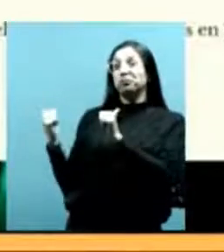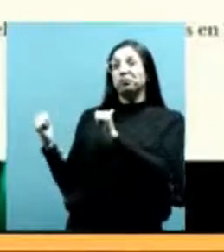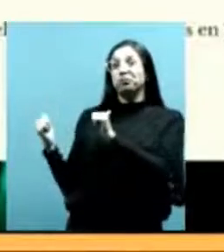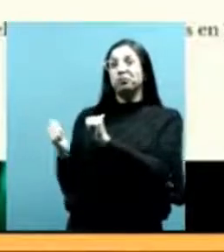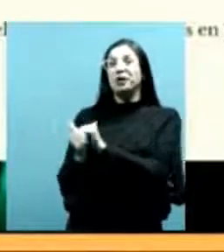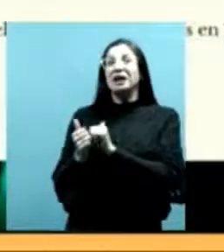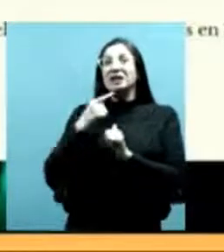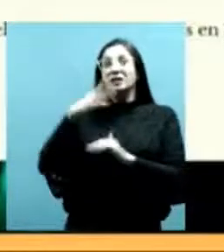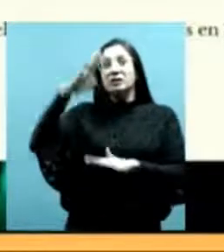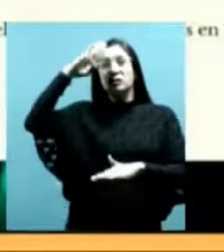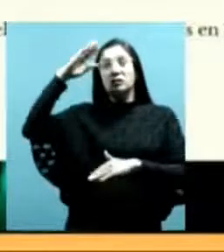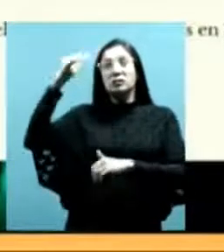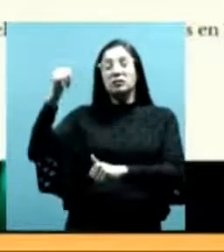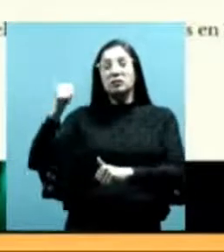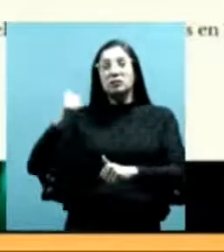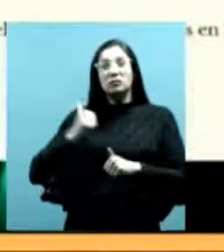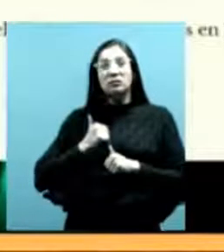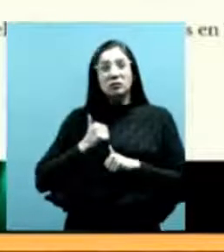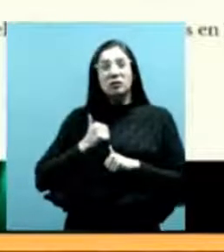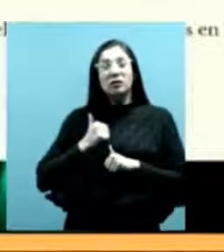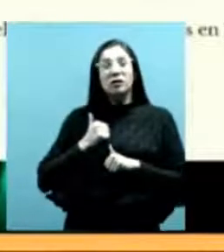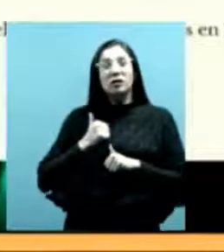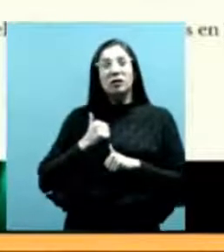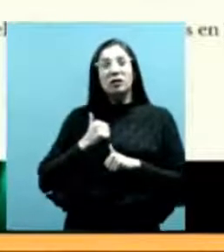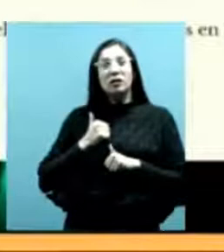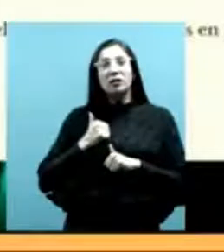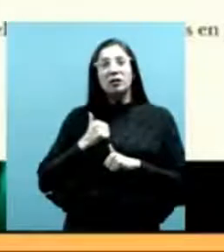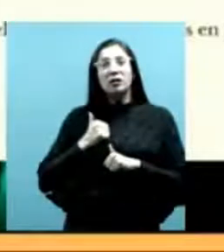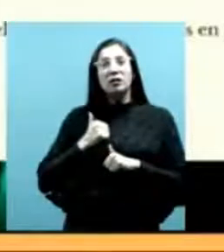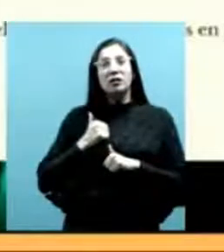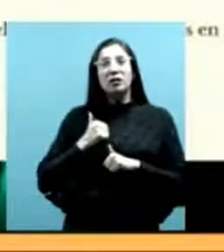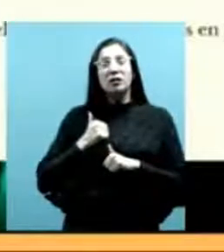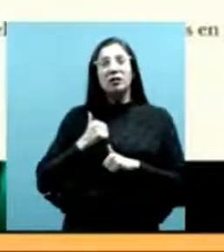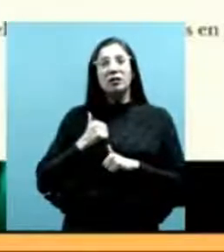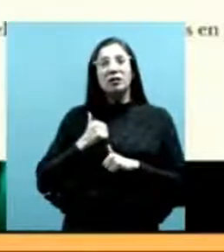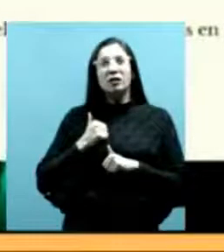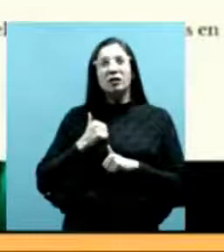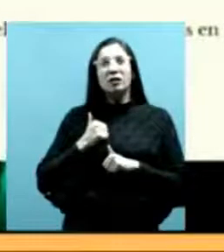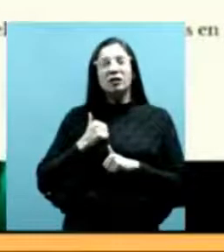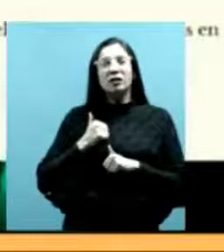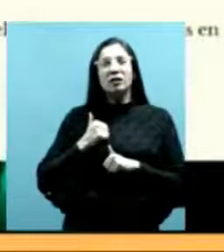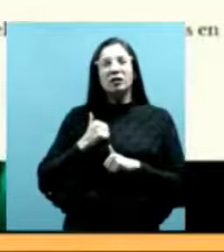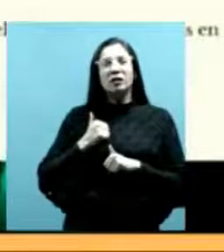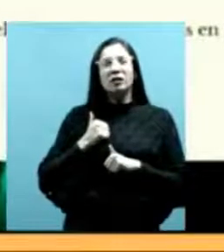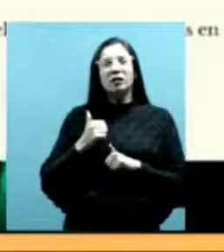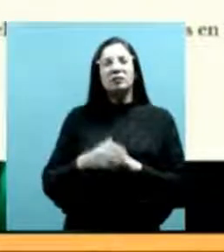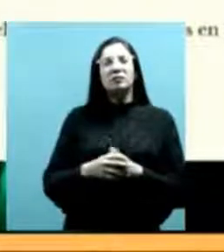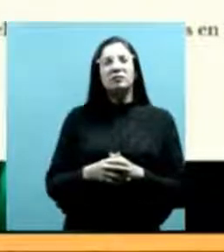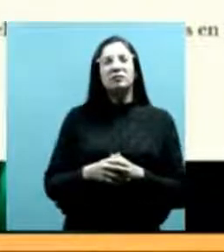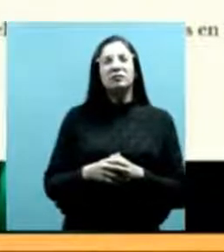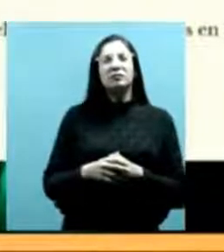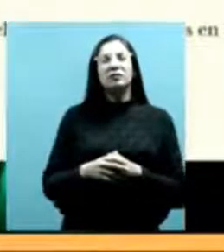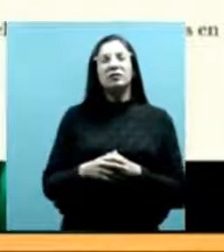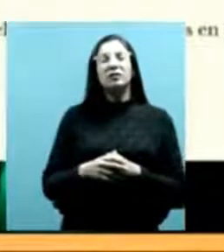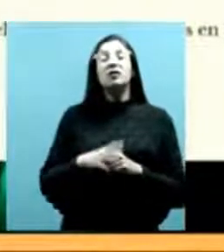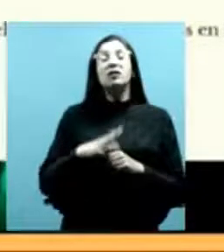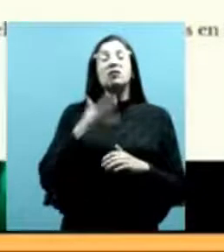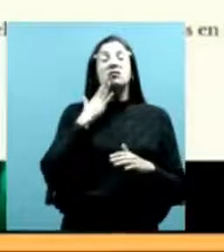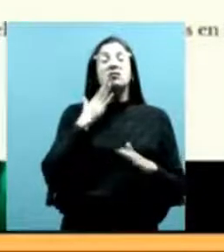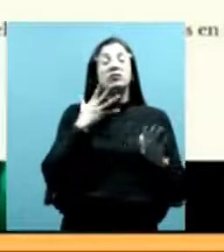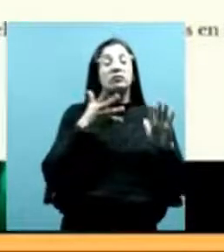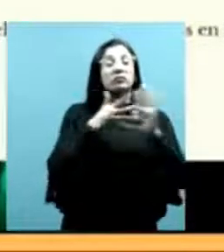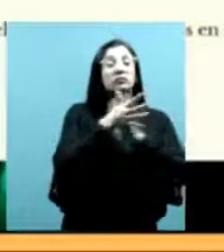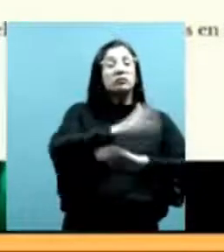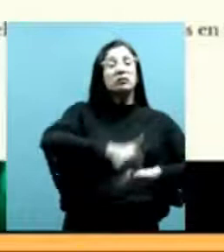ejército está representando a las fuerzas del estado después dice que lo juntó el general cuando lo juntó el general dice que lo